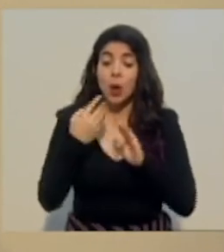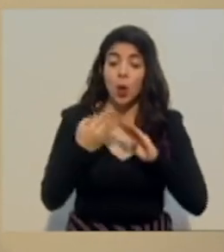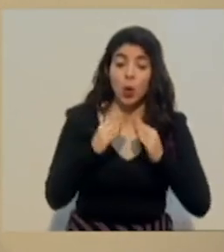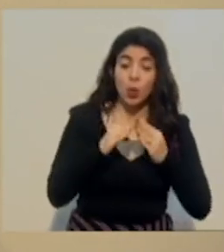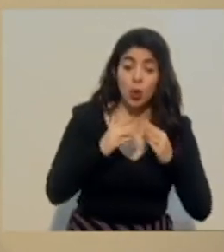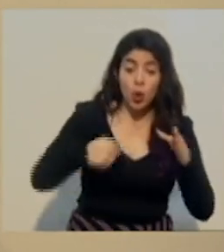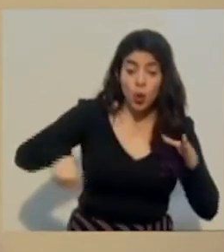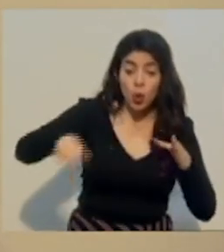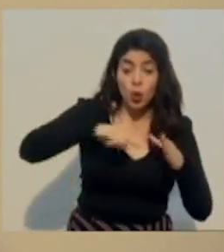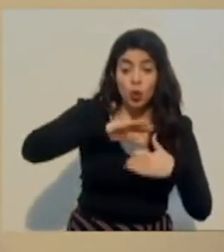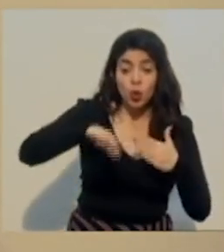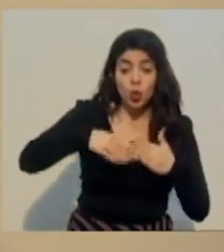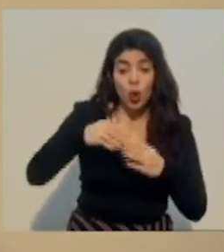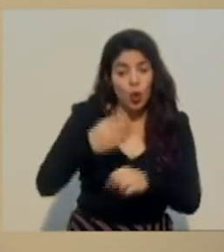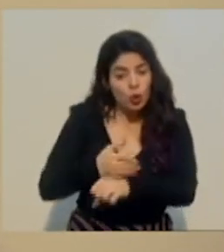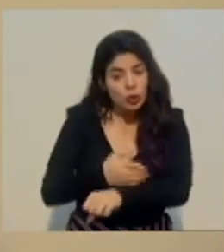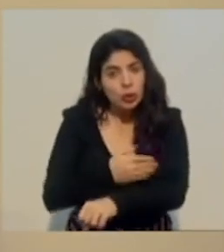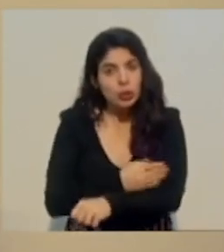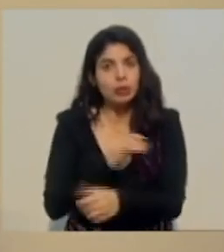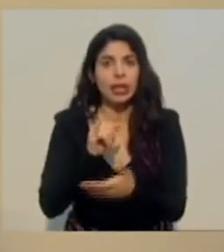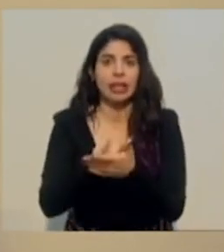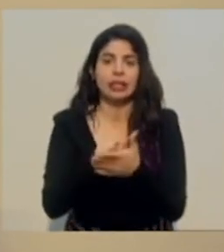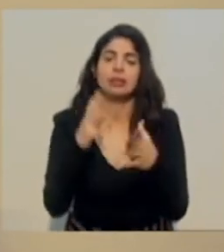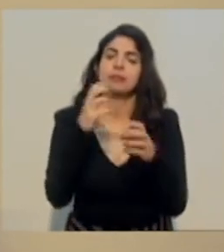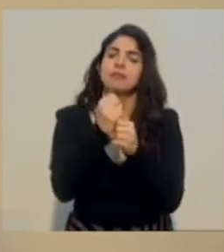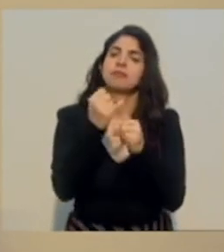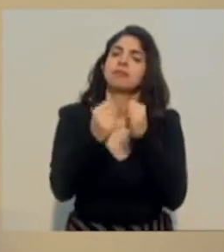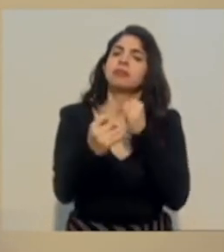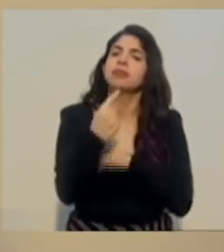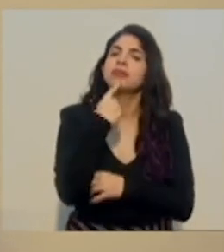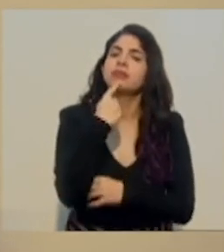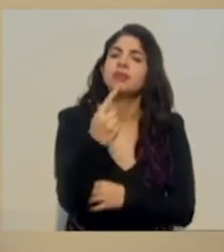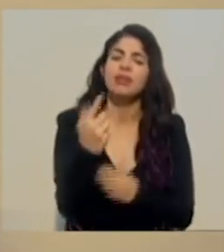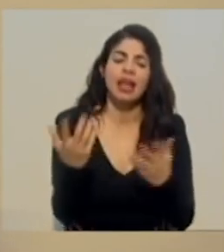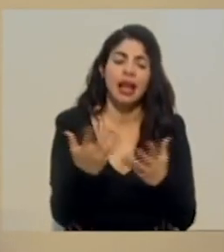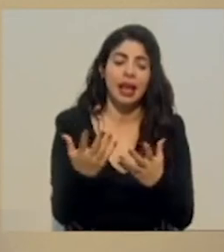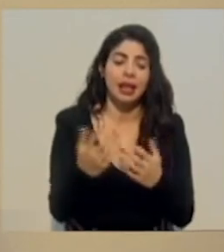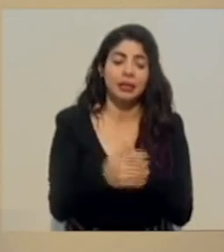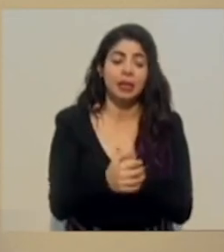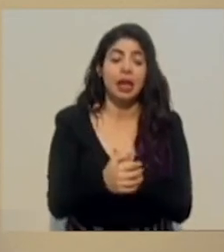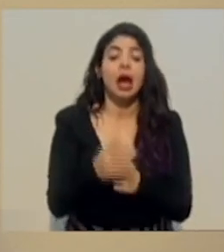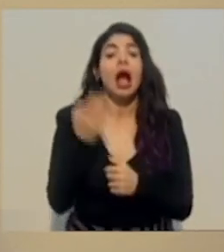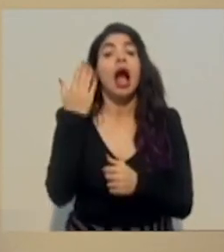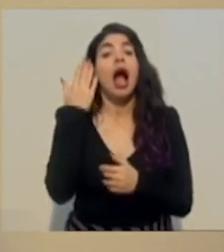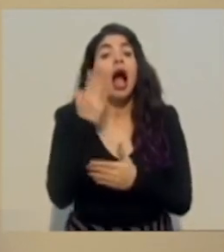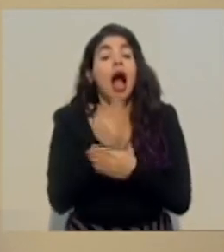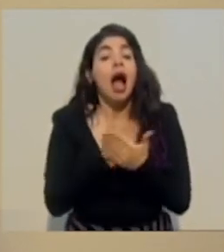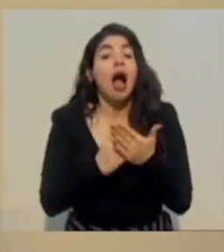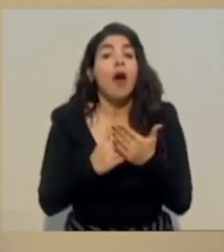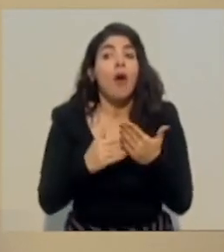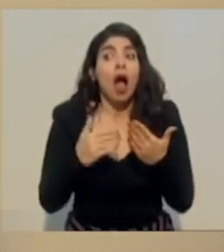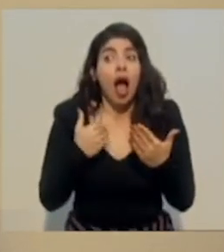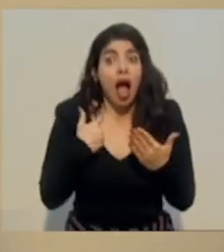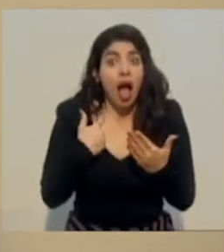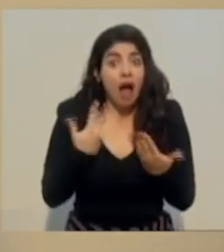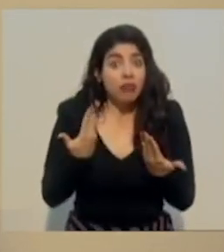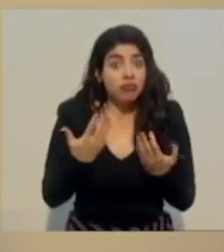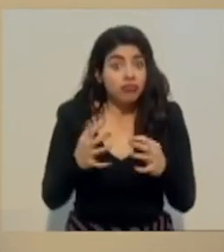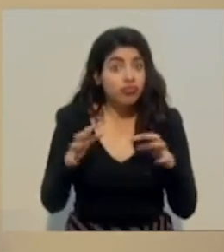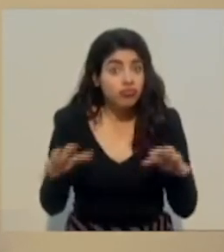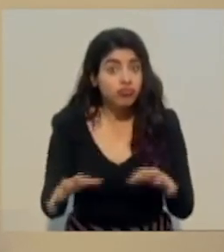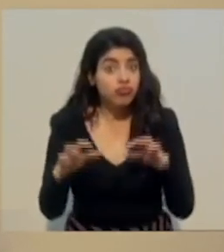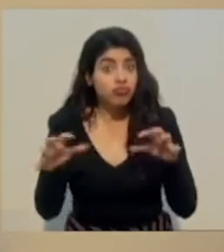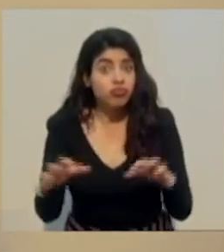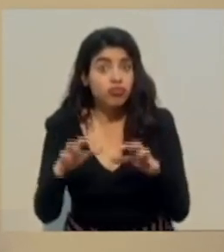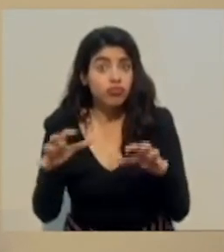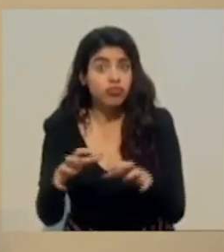avanzar en esto. Finalizo señalando que por más acciones que las diferentes